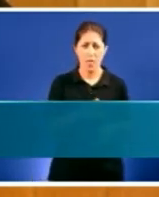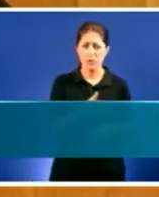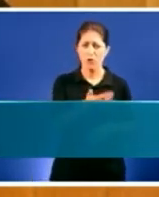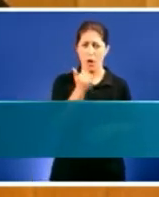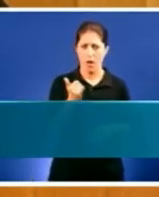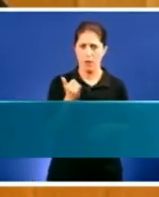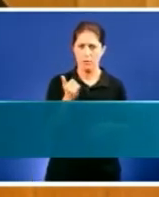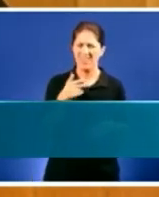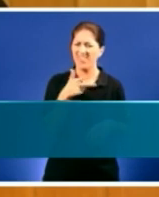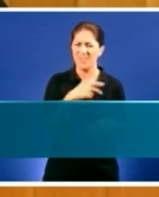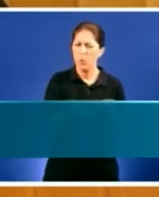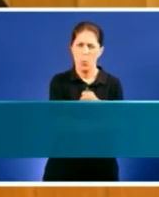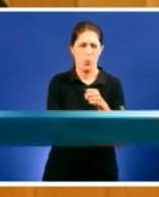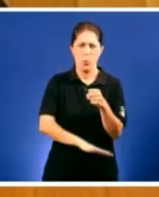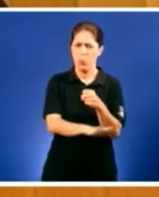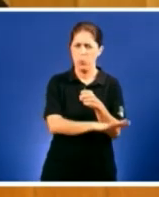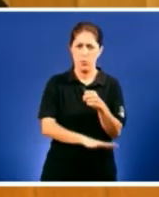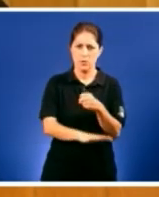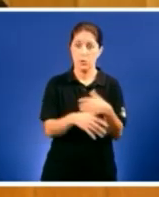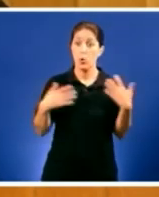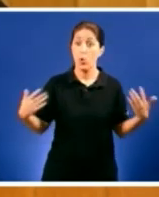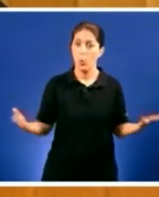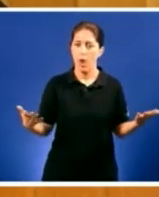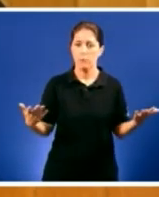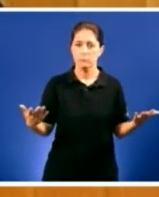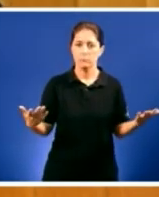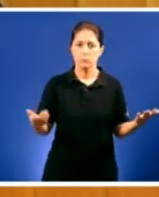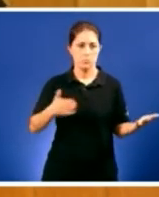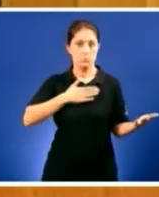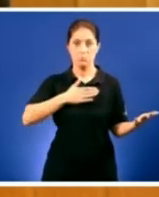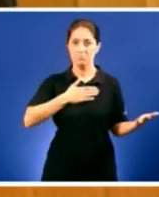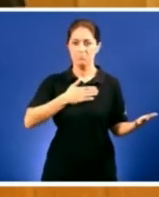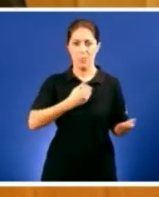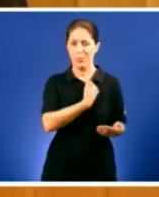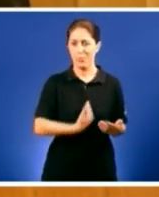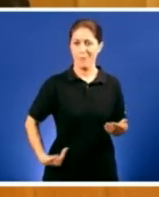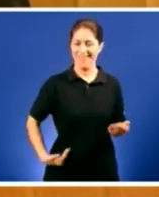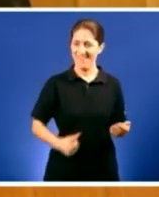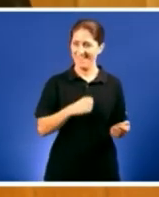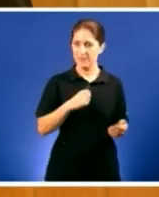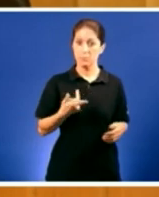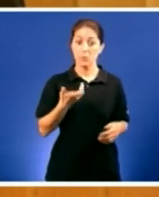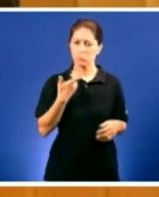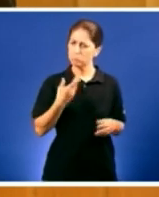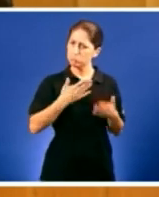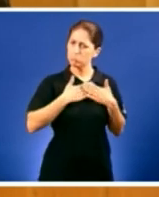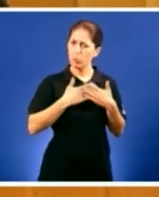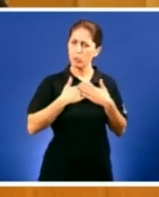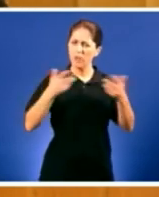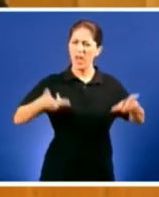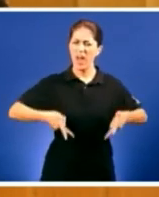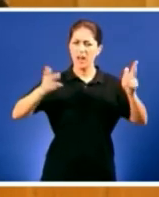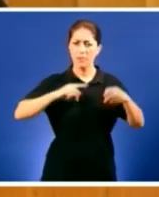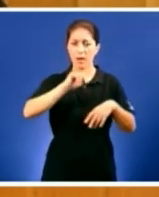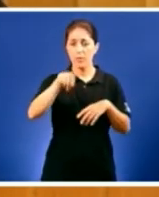direito fundamental a ser dona absoluta de sí mesma. Con vontade ceibe, faremos nucias de